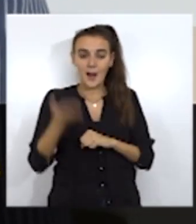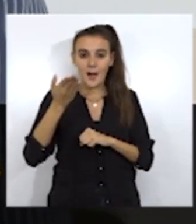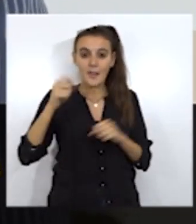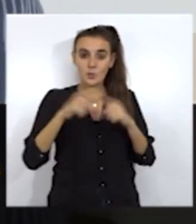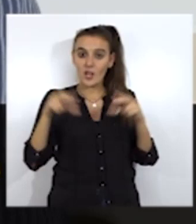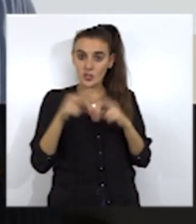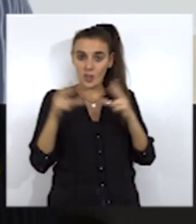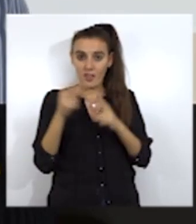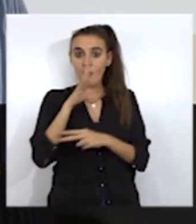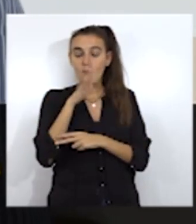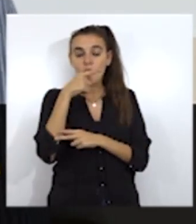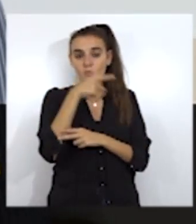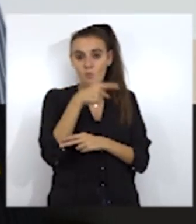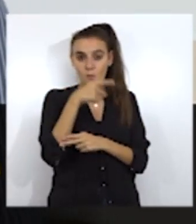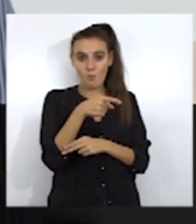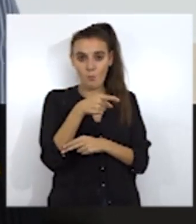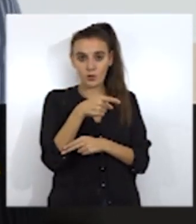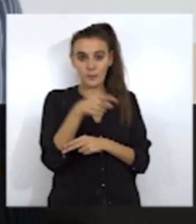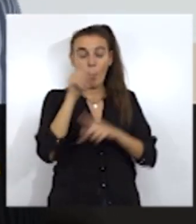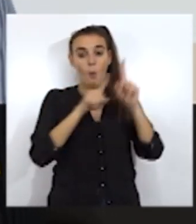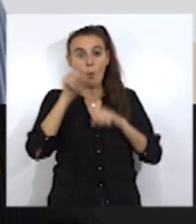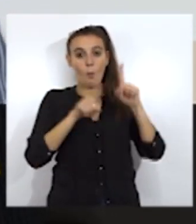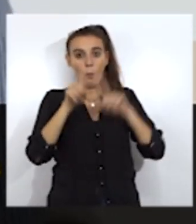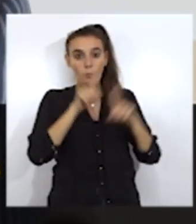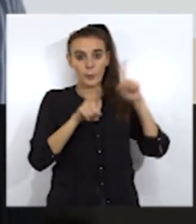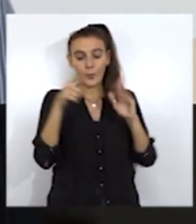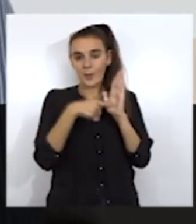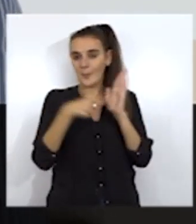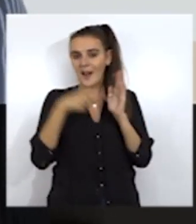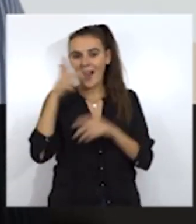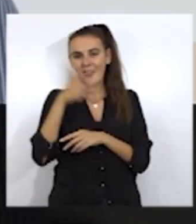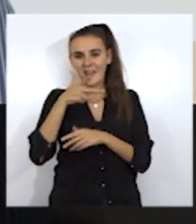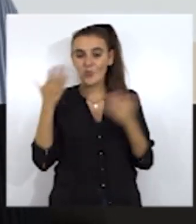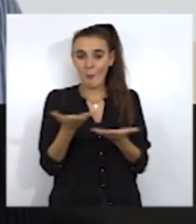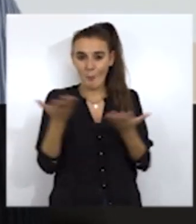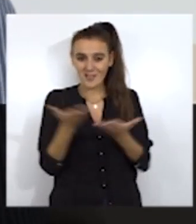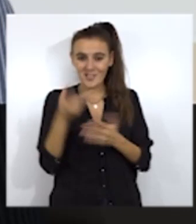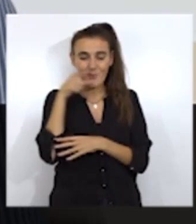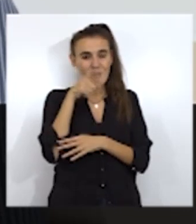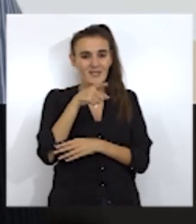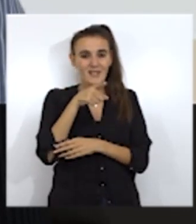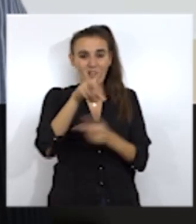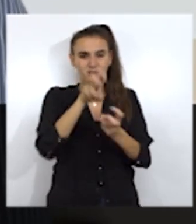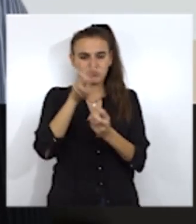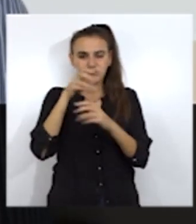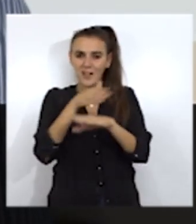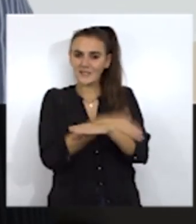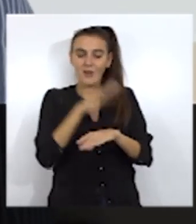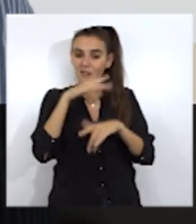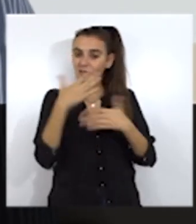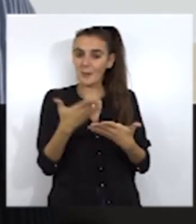que había un problema con derechos pasivos que él tenía retribuido anteriormente y que ahora resultaba